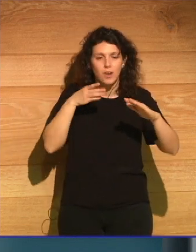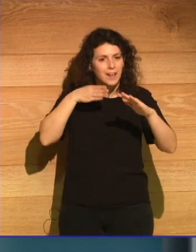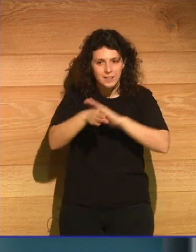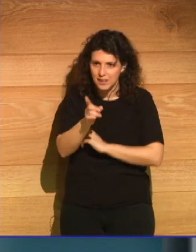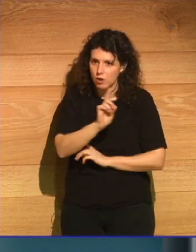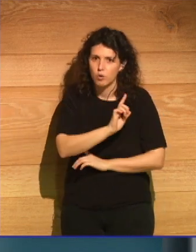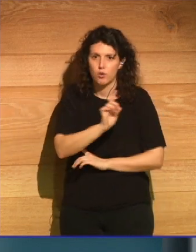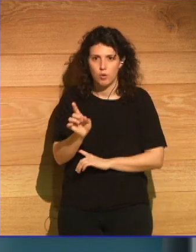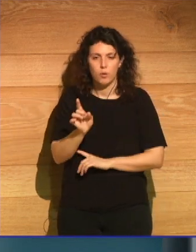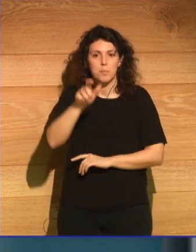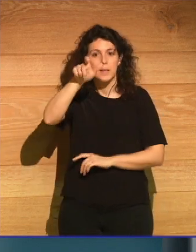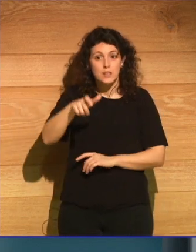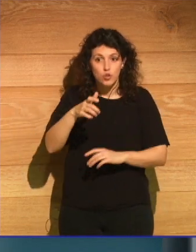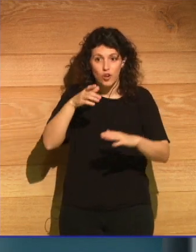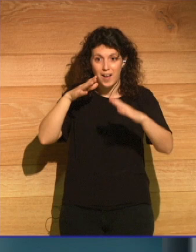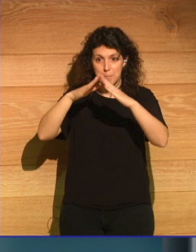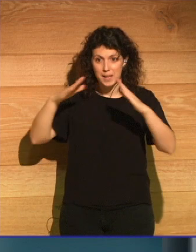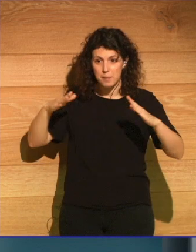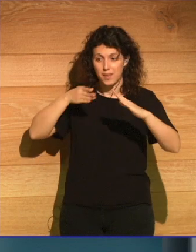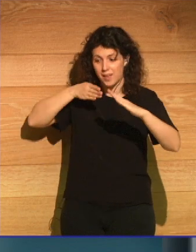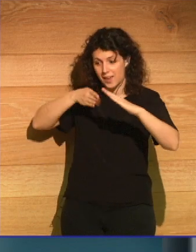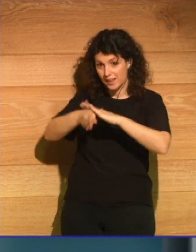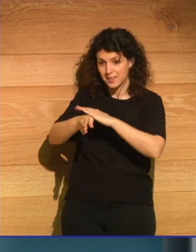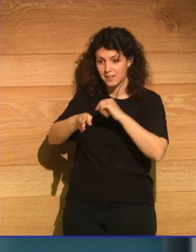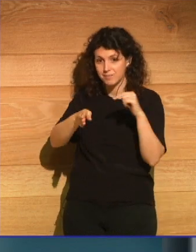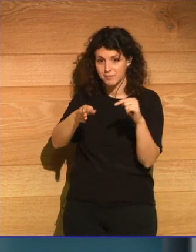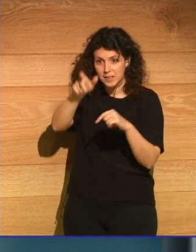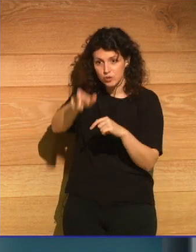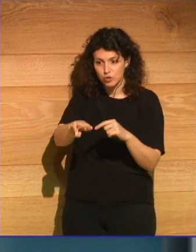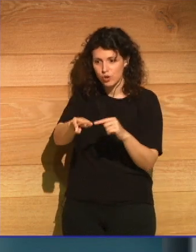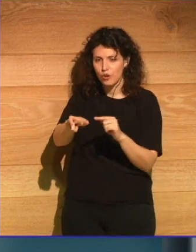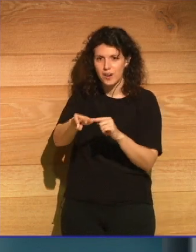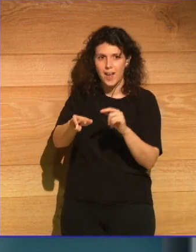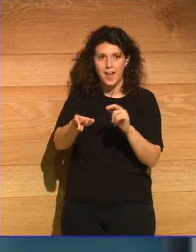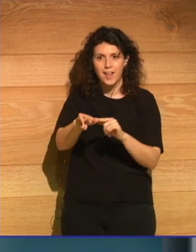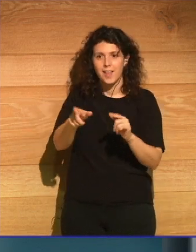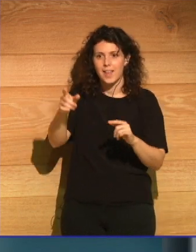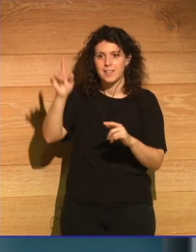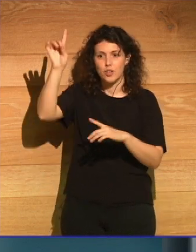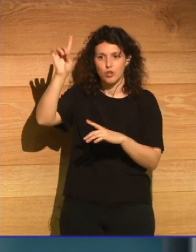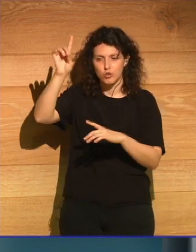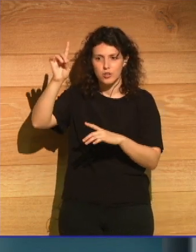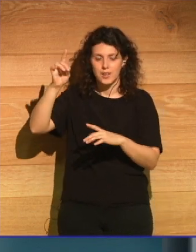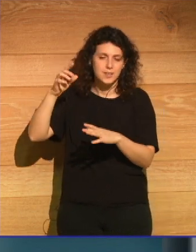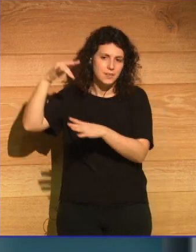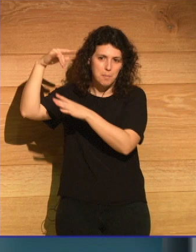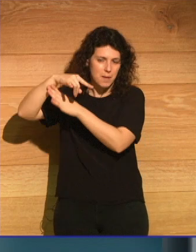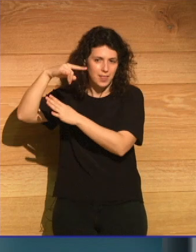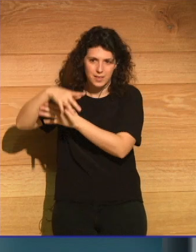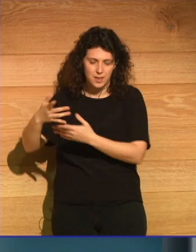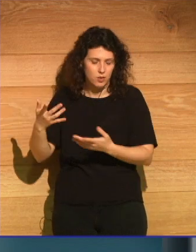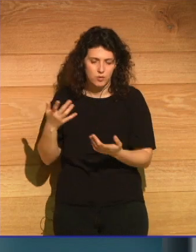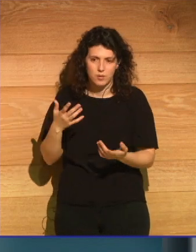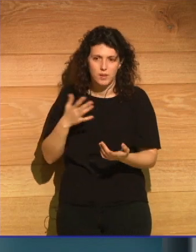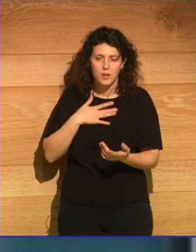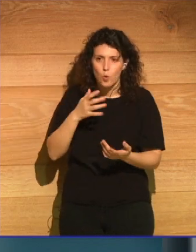al que entre, el que entre será maldecido por los dioses. Pero nuestra curiosidad era demasiado grande como para no entrar.